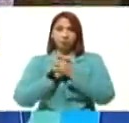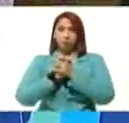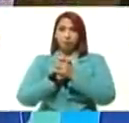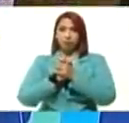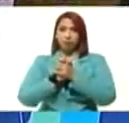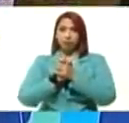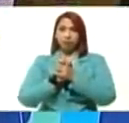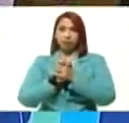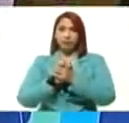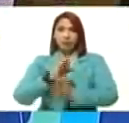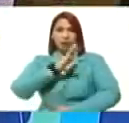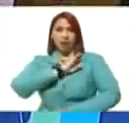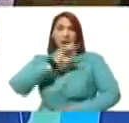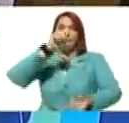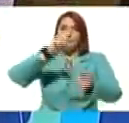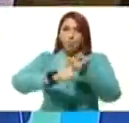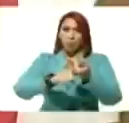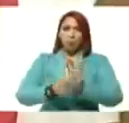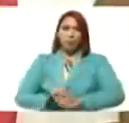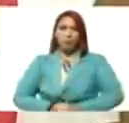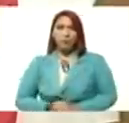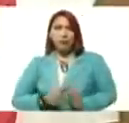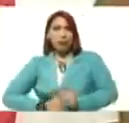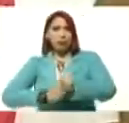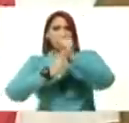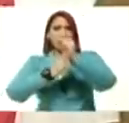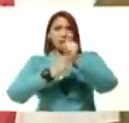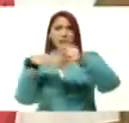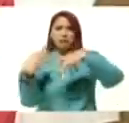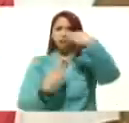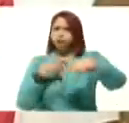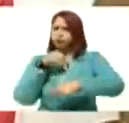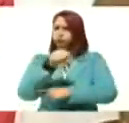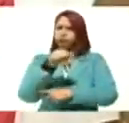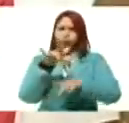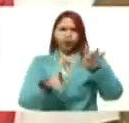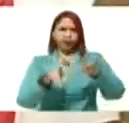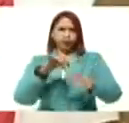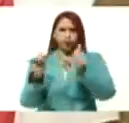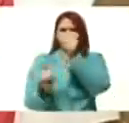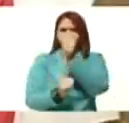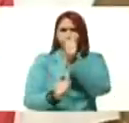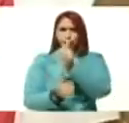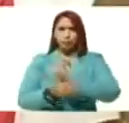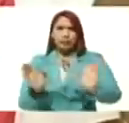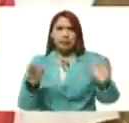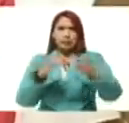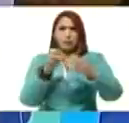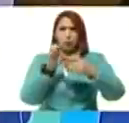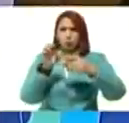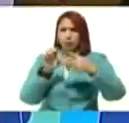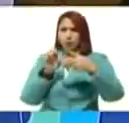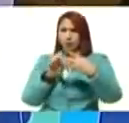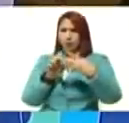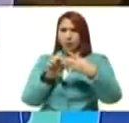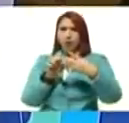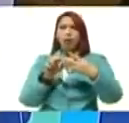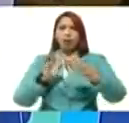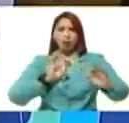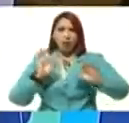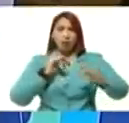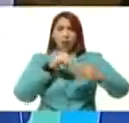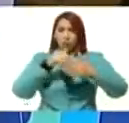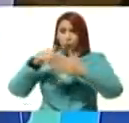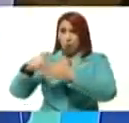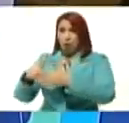Cilia Flores, diputada y lideresa revolucionaria, secretaria del equipo de estrategia electoral. Cilia,